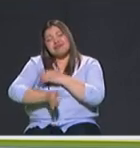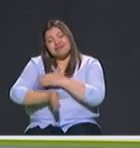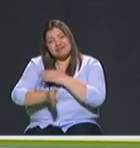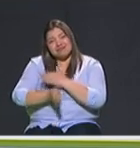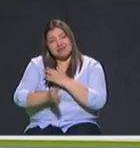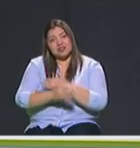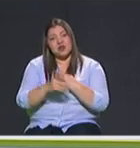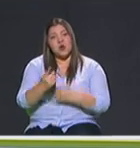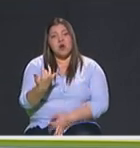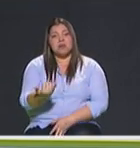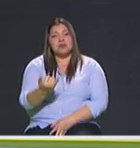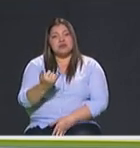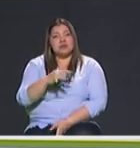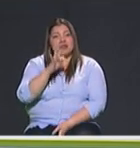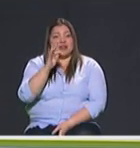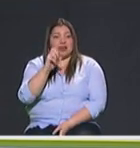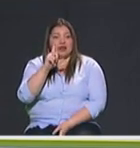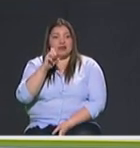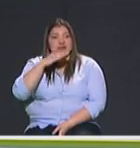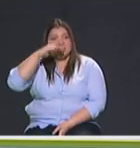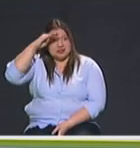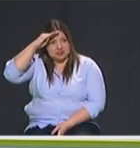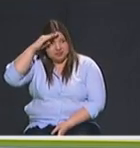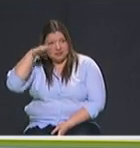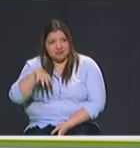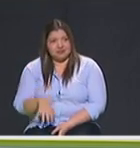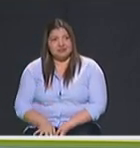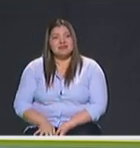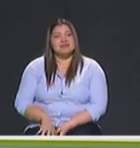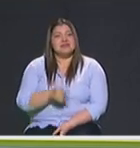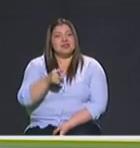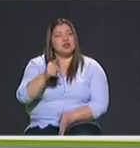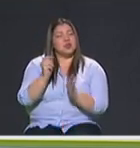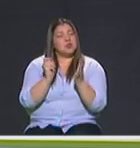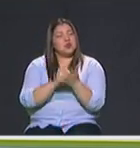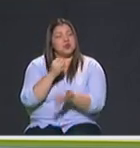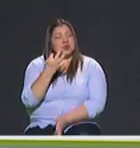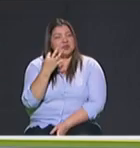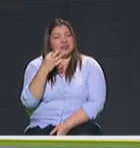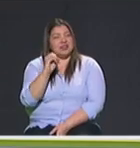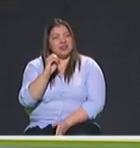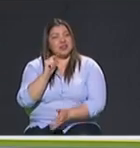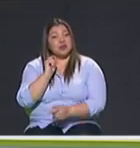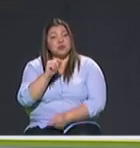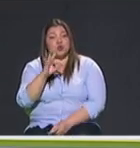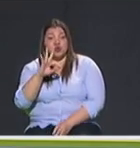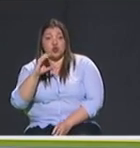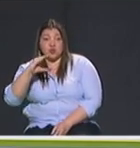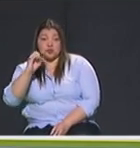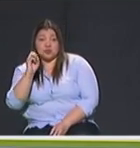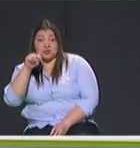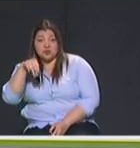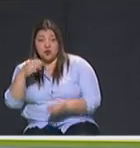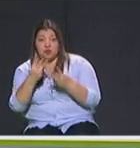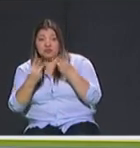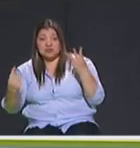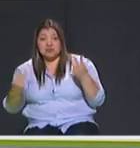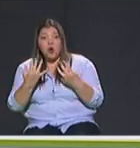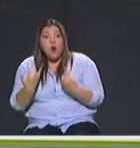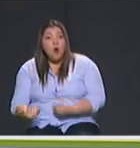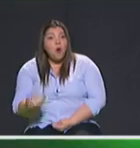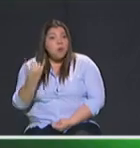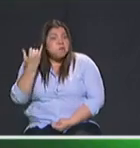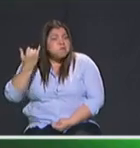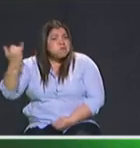directo a través de Tele Medellín y la plataforma digital Minuto30.com. Somos tendencia. Sí, señor. Segundos en tendencia en este